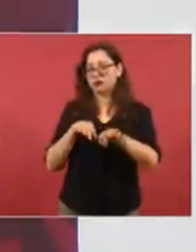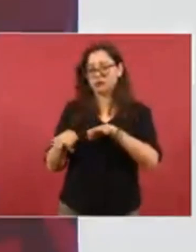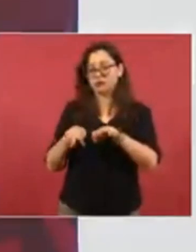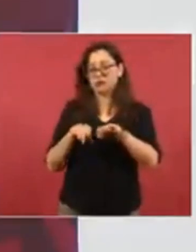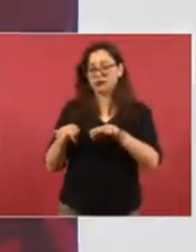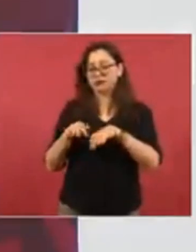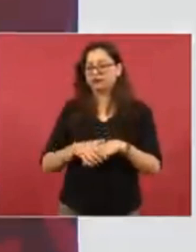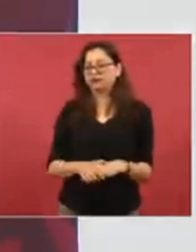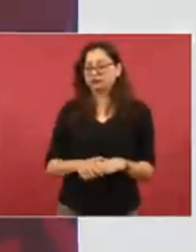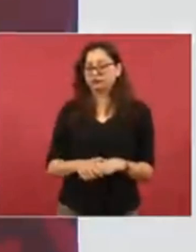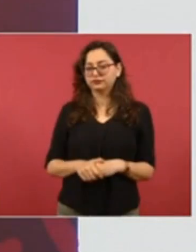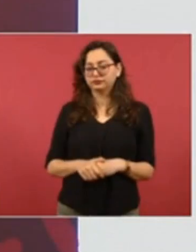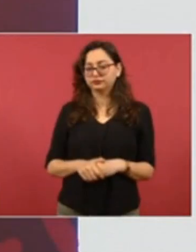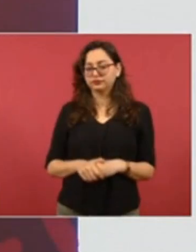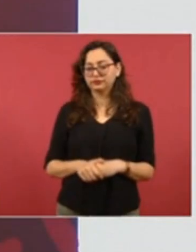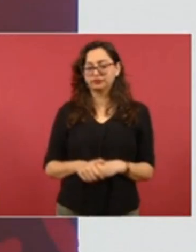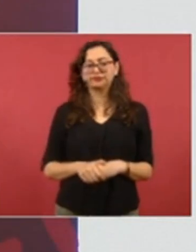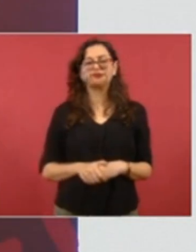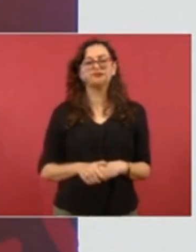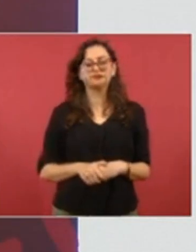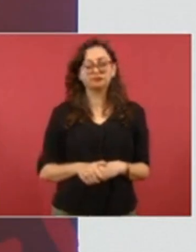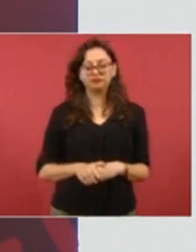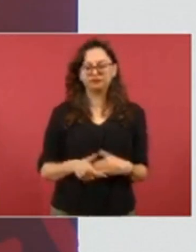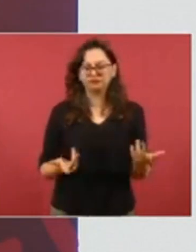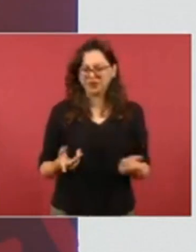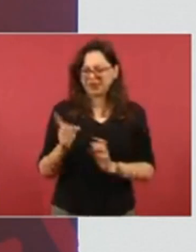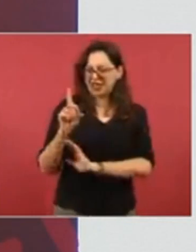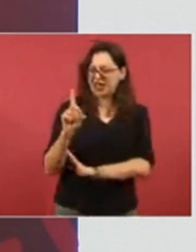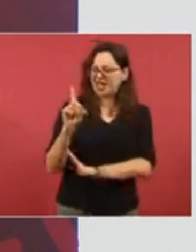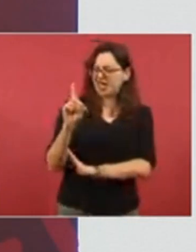La DEA, porque no todo mundo sabe,